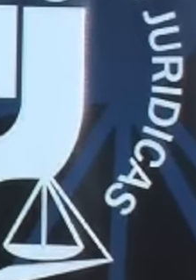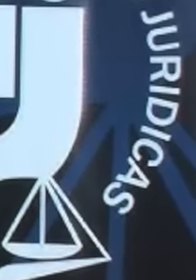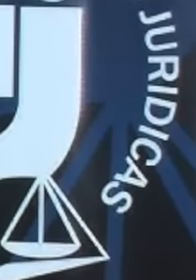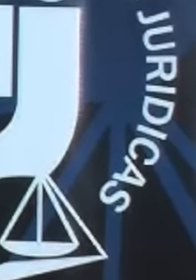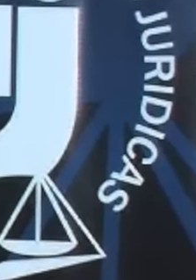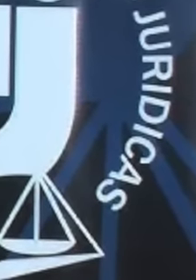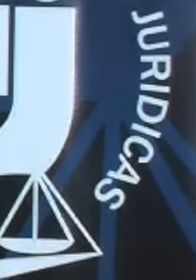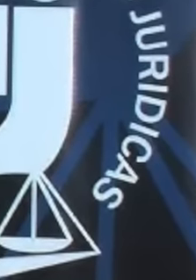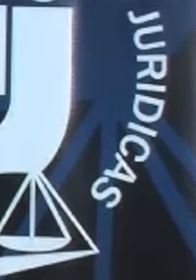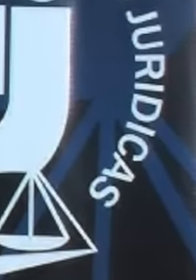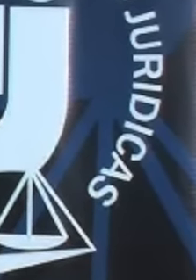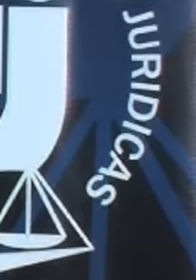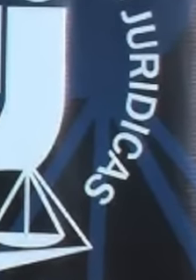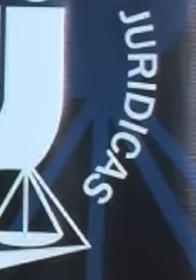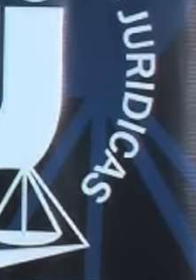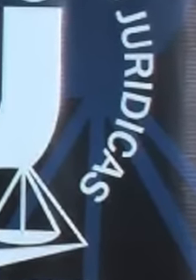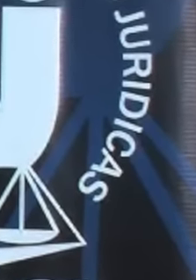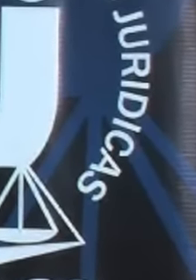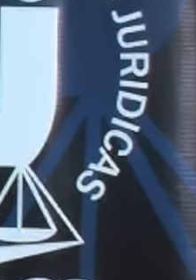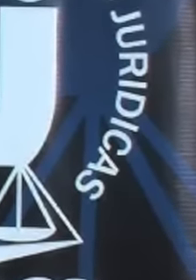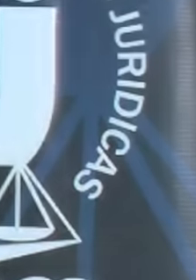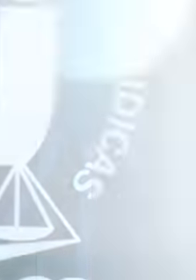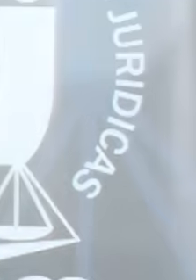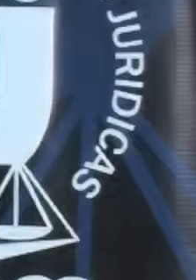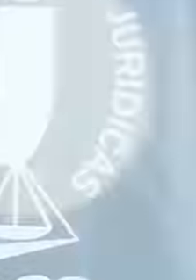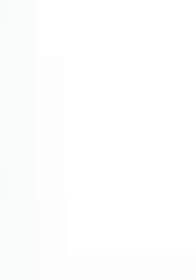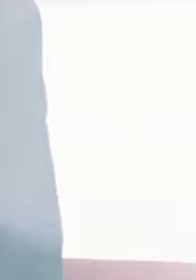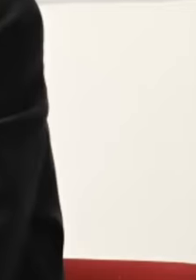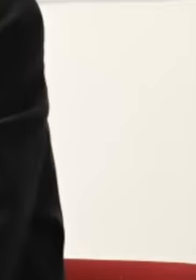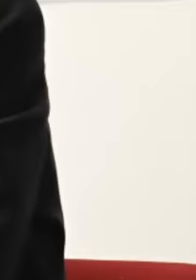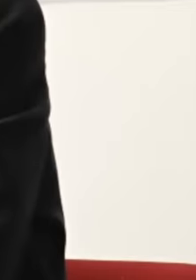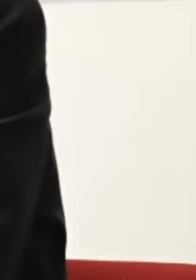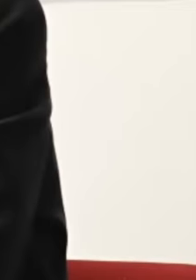varias universidades, incluyendo a la de la UNAM.